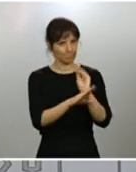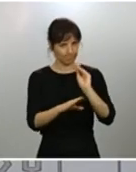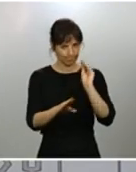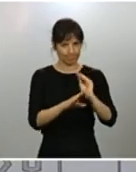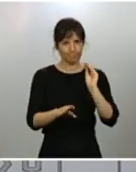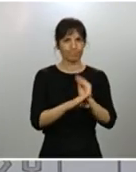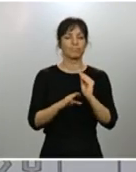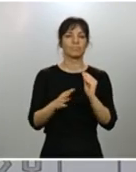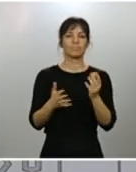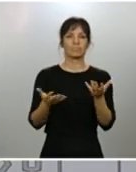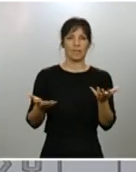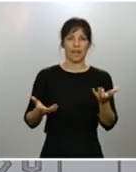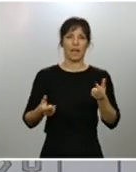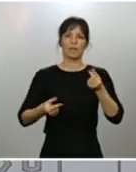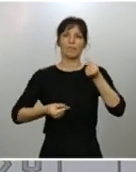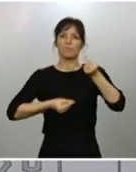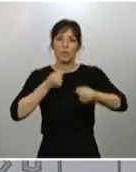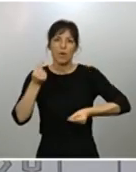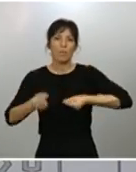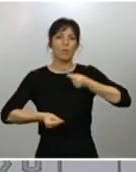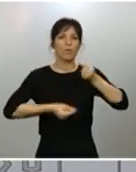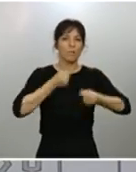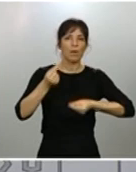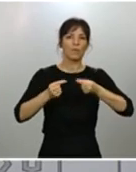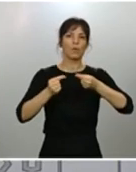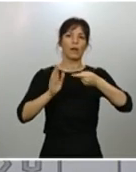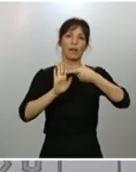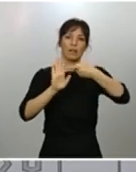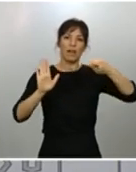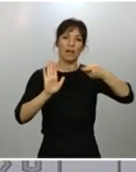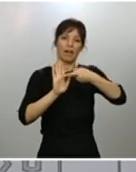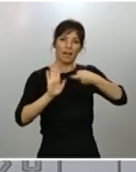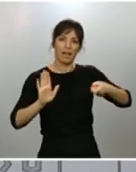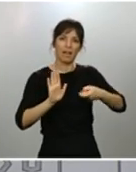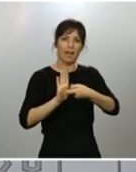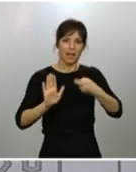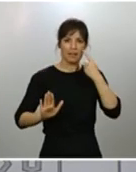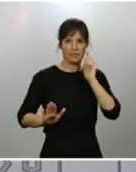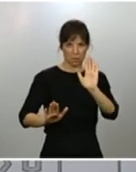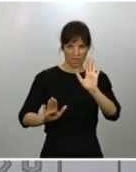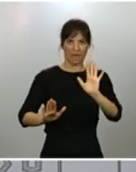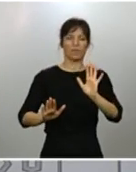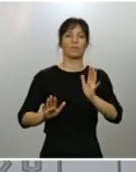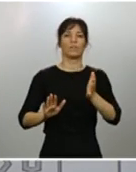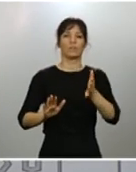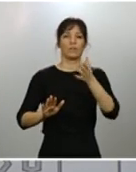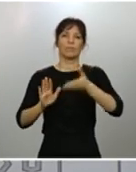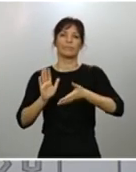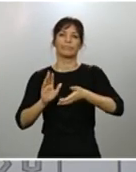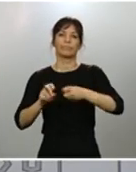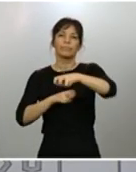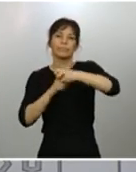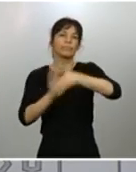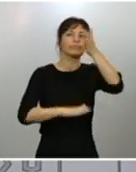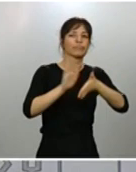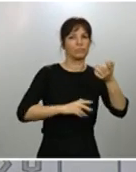abriendo o reduciendo las medidas de restricción de la movilidad porque todavía existe un riesgo. Es cierto que